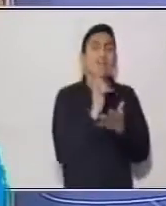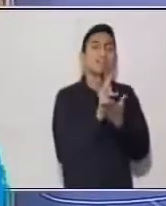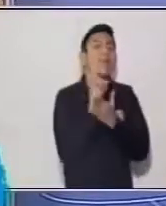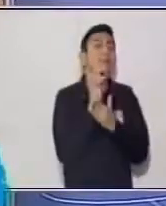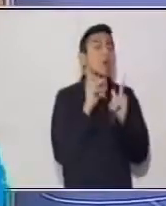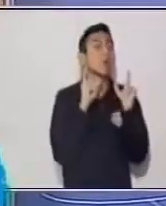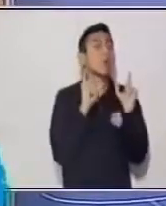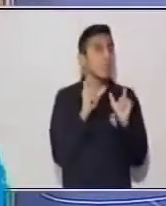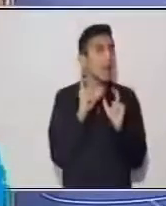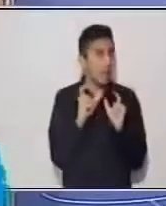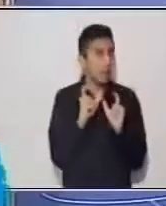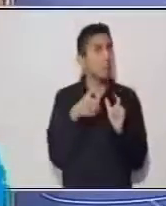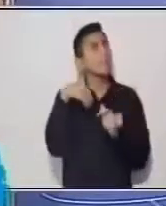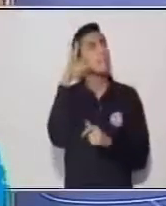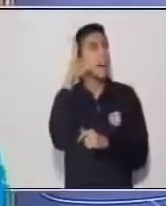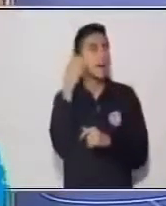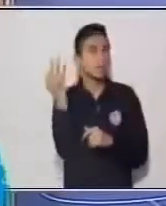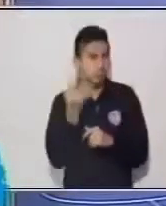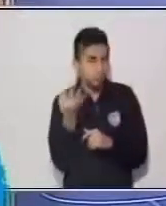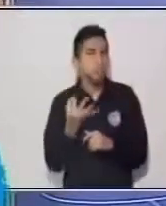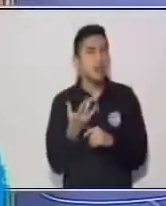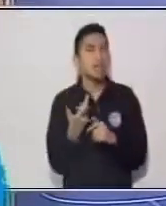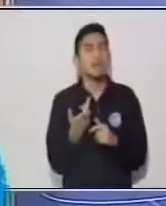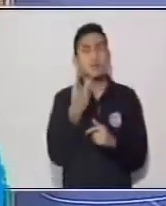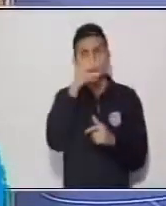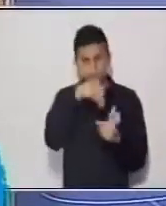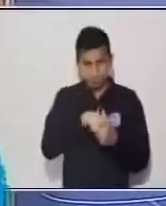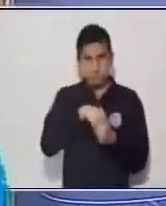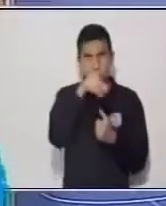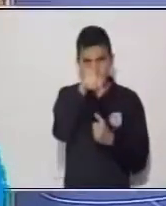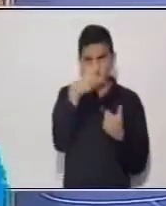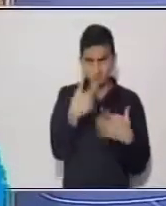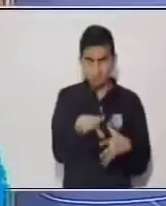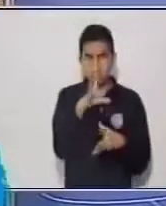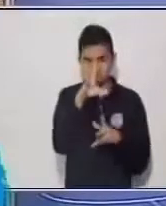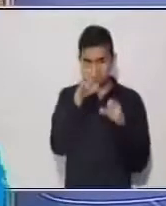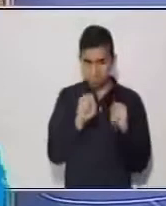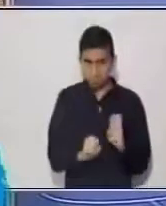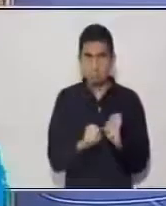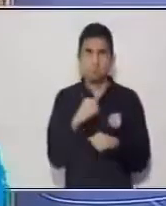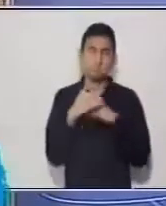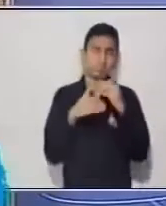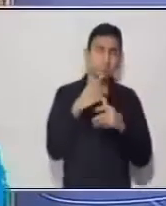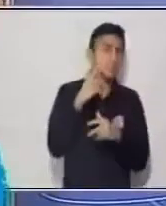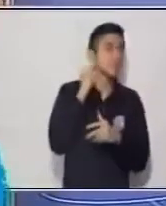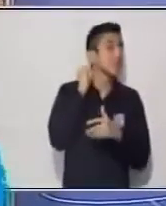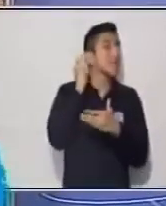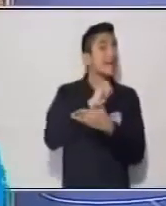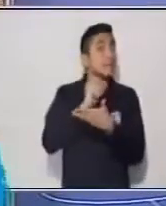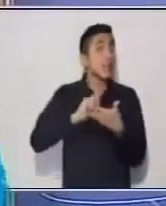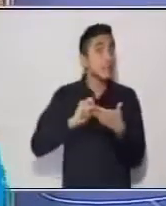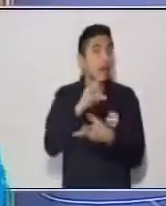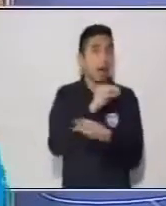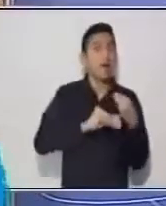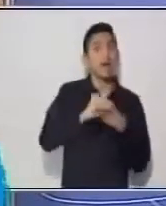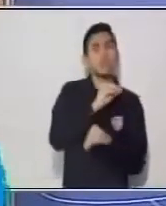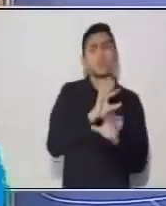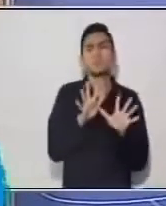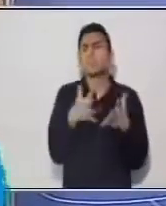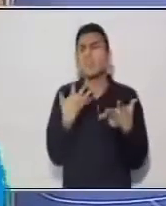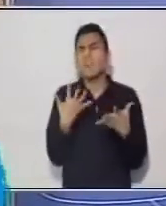un texto, por decirlo así, más pulido. Ya le pasamos por el tamis de la gramática para